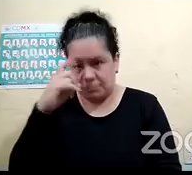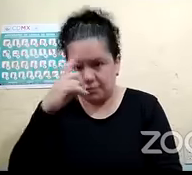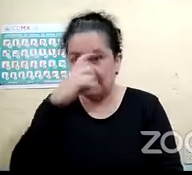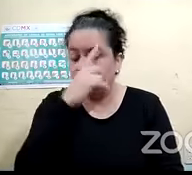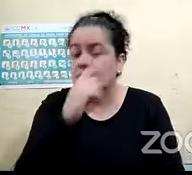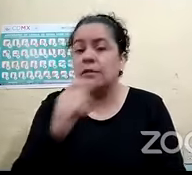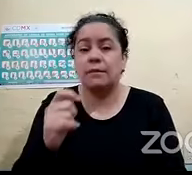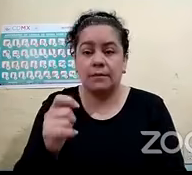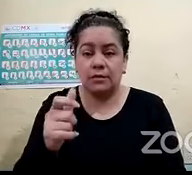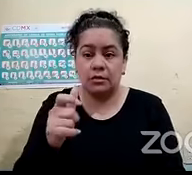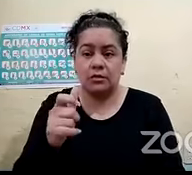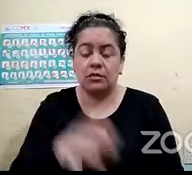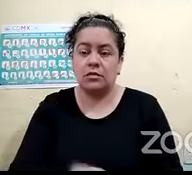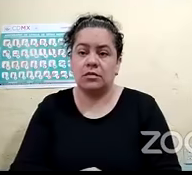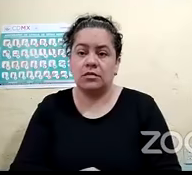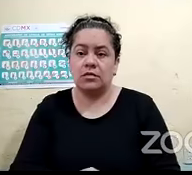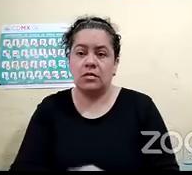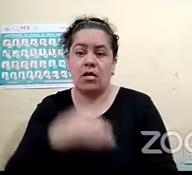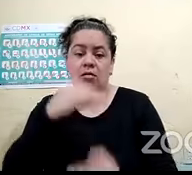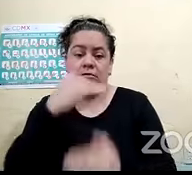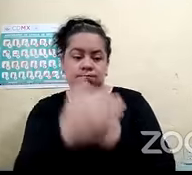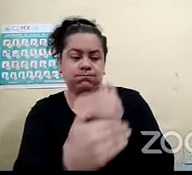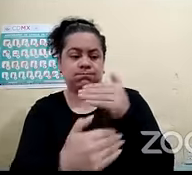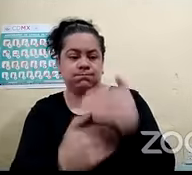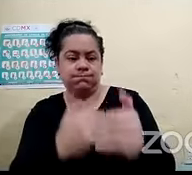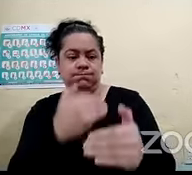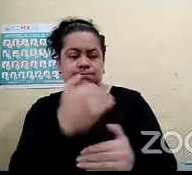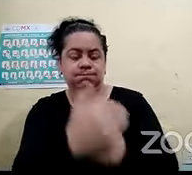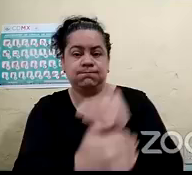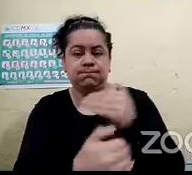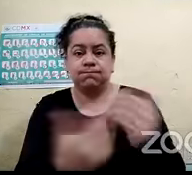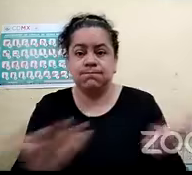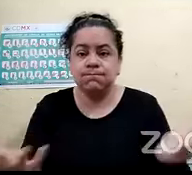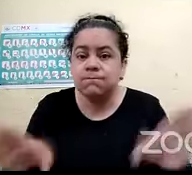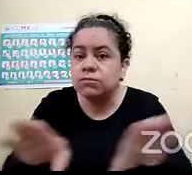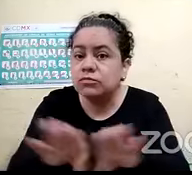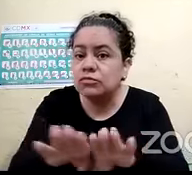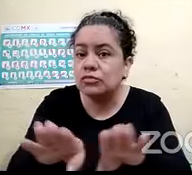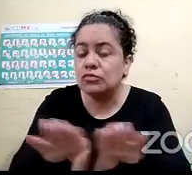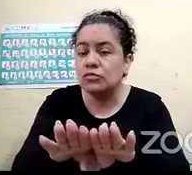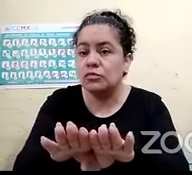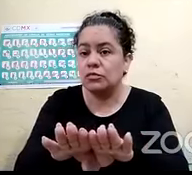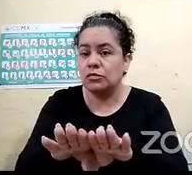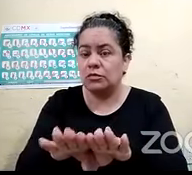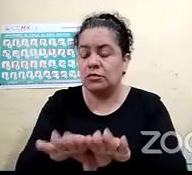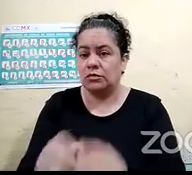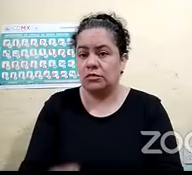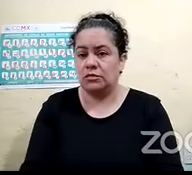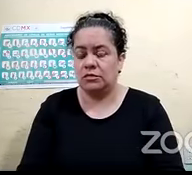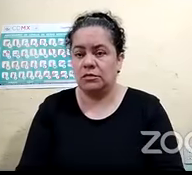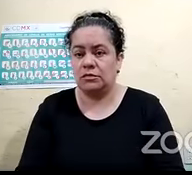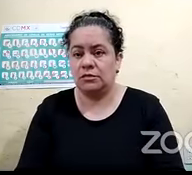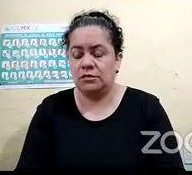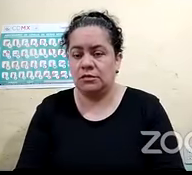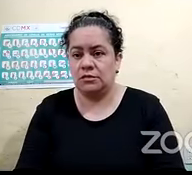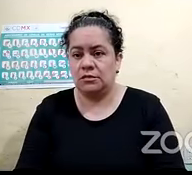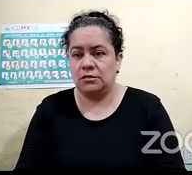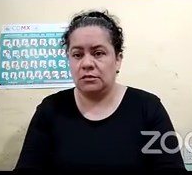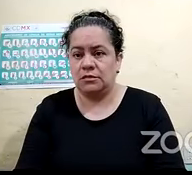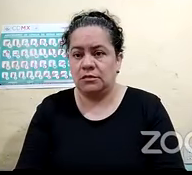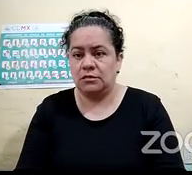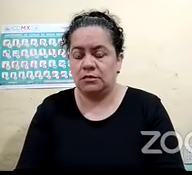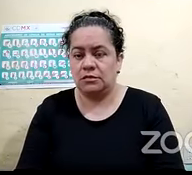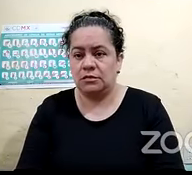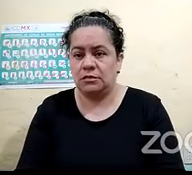llegar hasta el punto donde están no es nada fácil. Y, en este caso, me gustaría también que